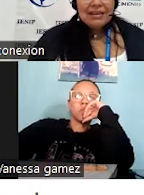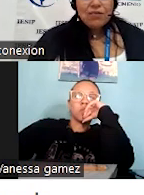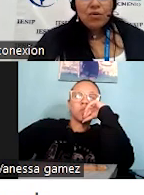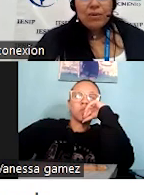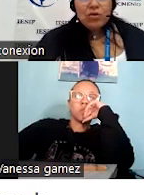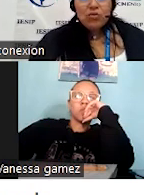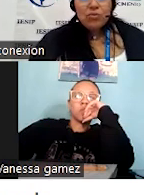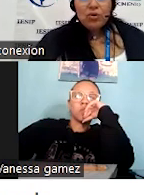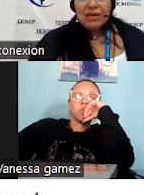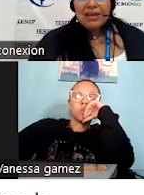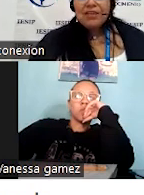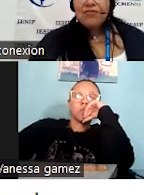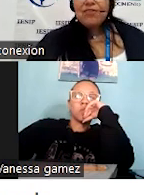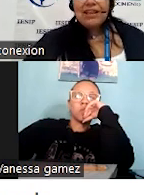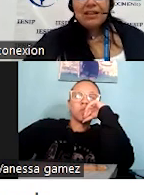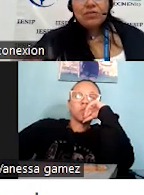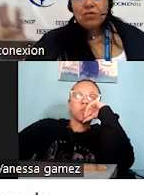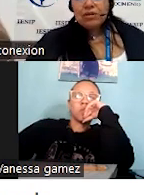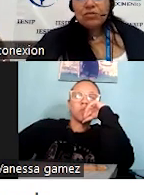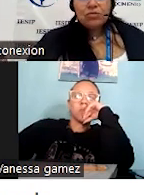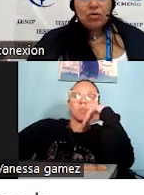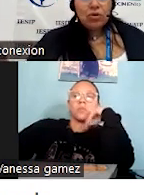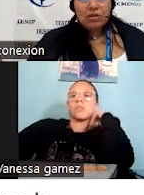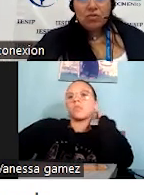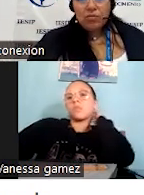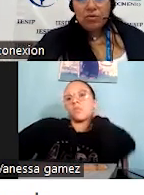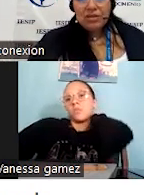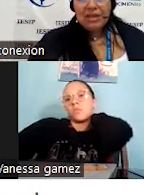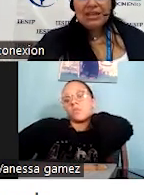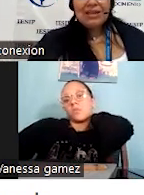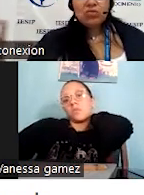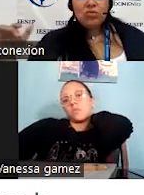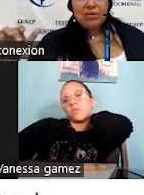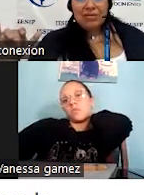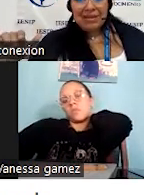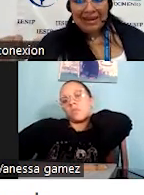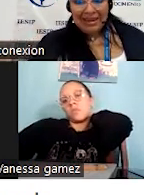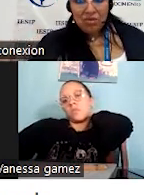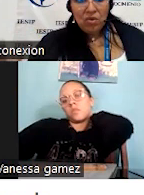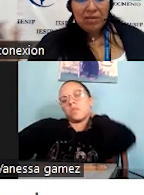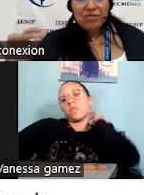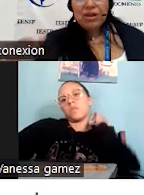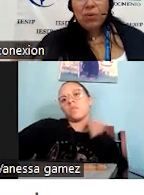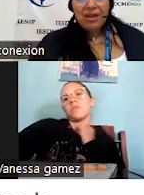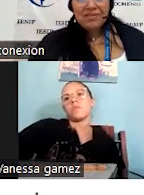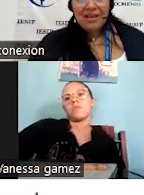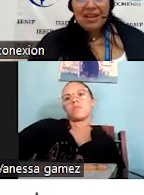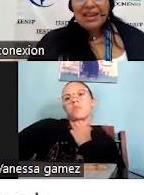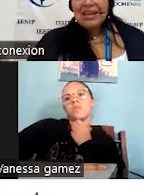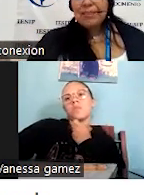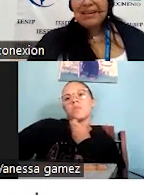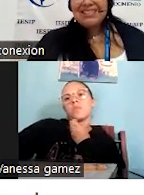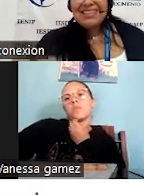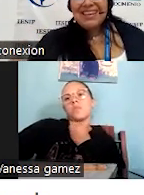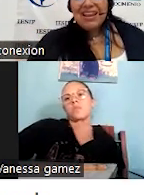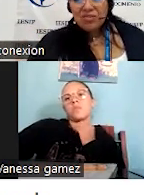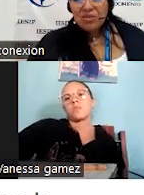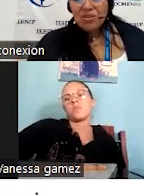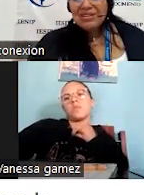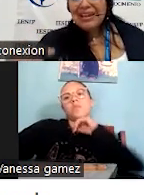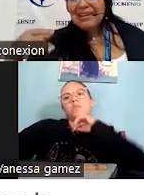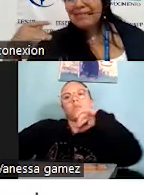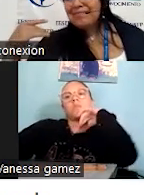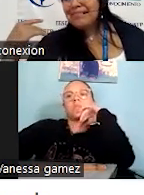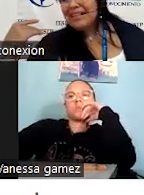De esta forma, el consumidor queda feliz con el soporte y retornará con más frecuencia, y aparte de